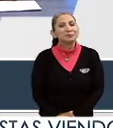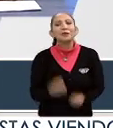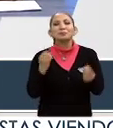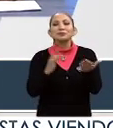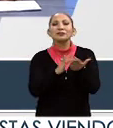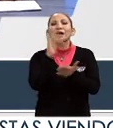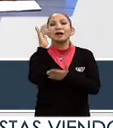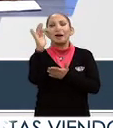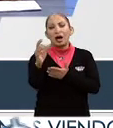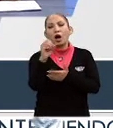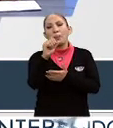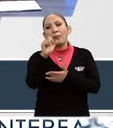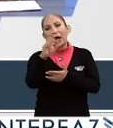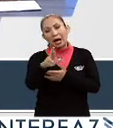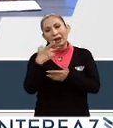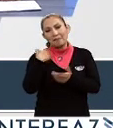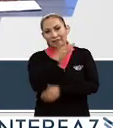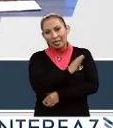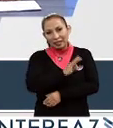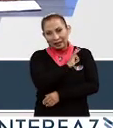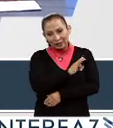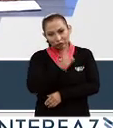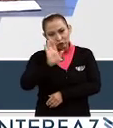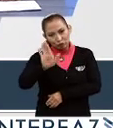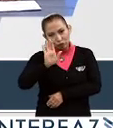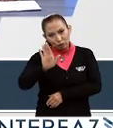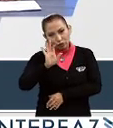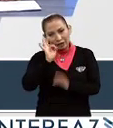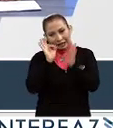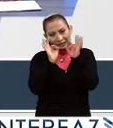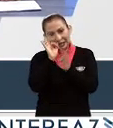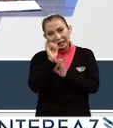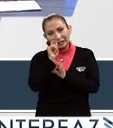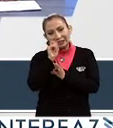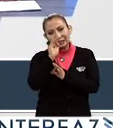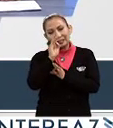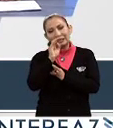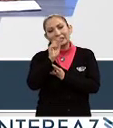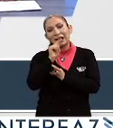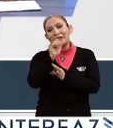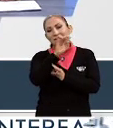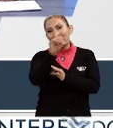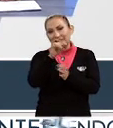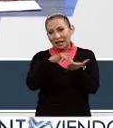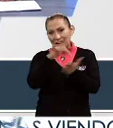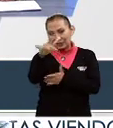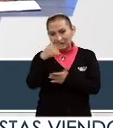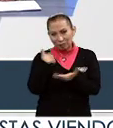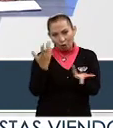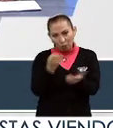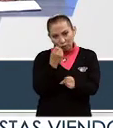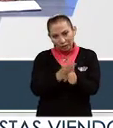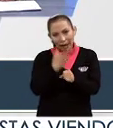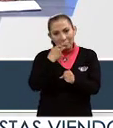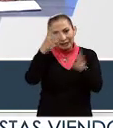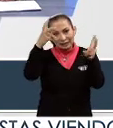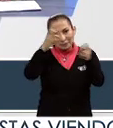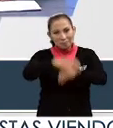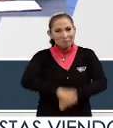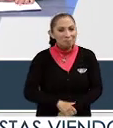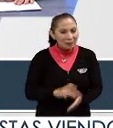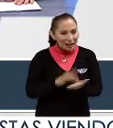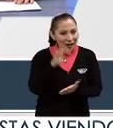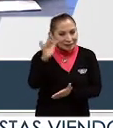Muchas gracias, Omar, y felicidades por su noticiero Interfaz y bueno, pues gracias por el espacio para hablar de estos temas.